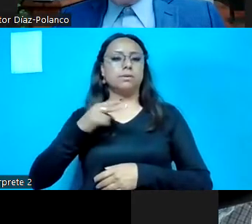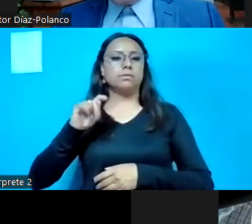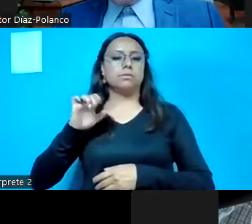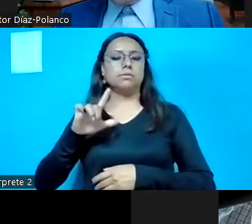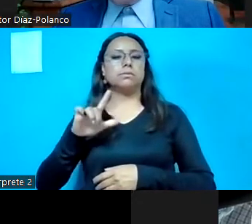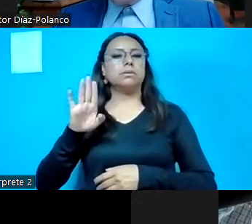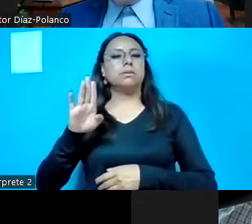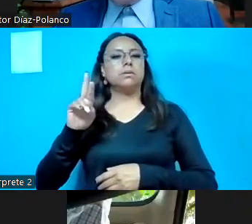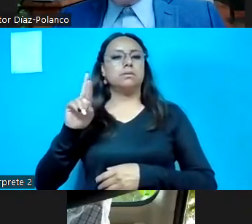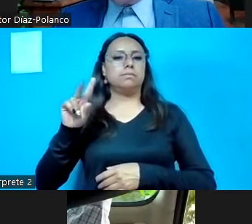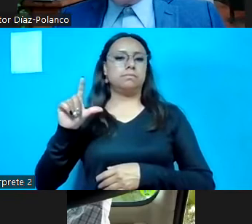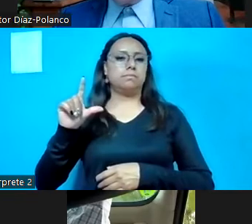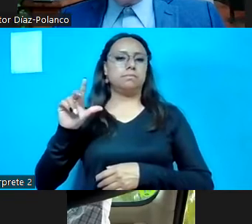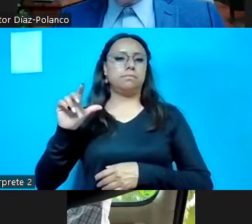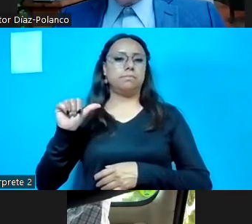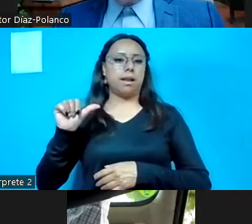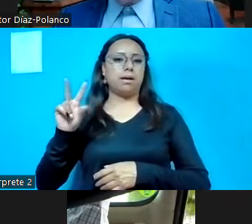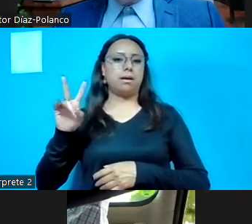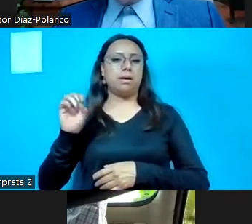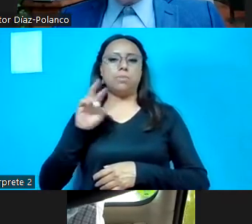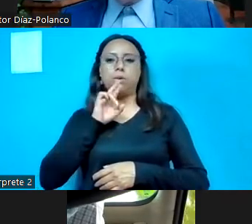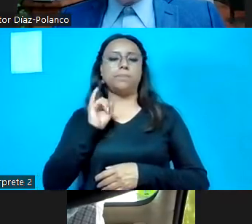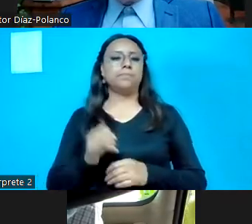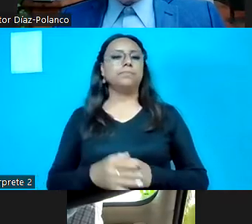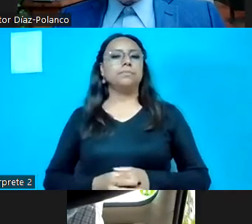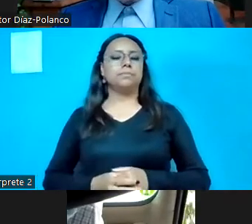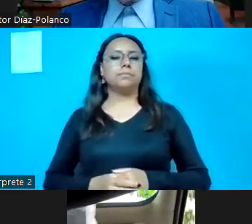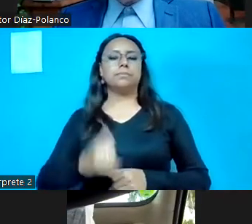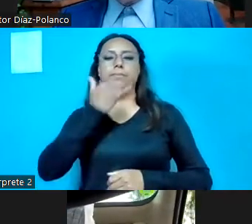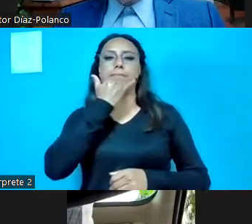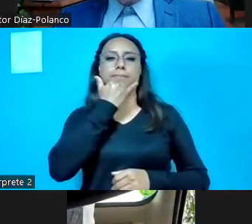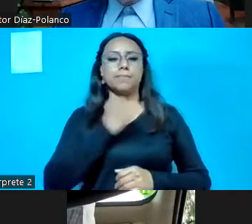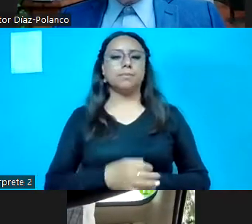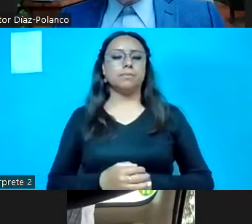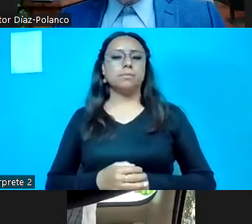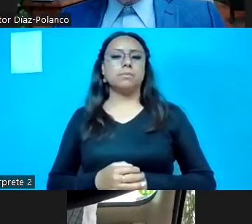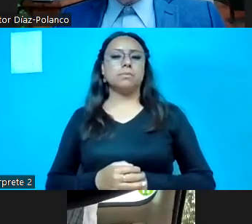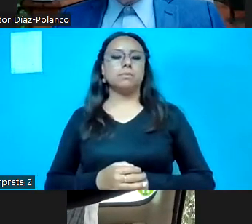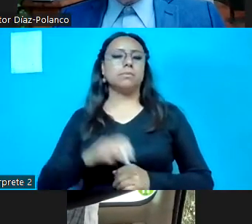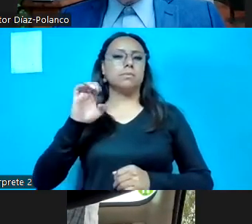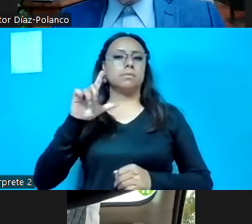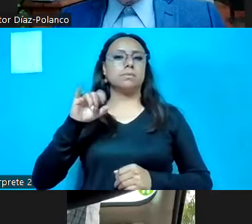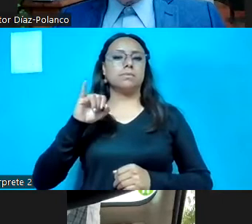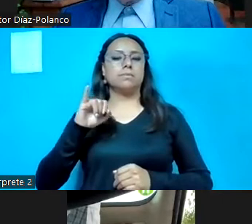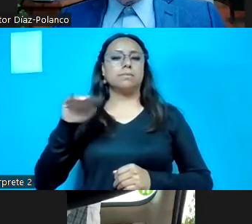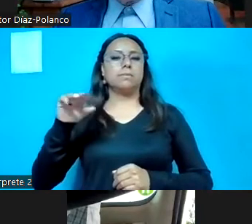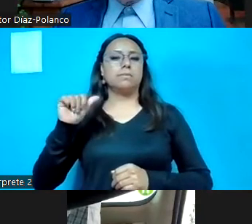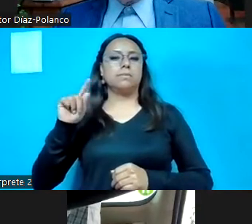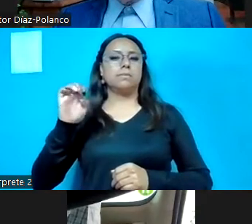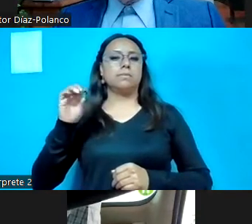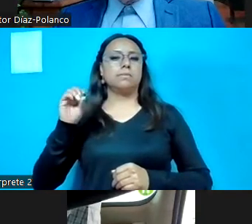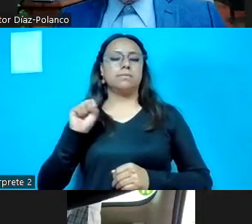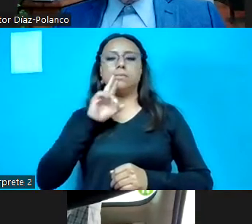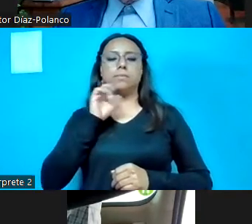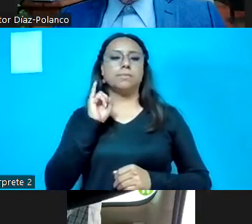Xochitl Bravo, a favor. Gracias, diputada. Perdón. A favor, disculpen. Tomo